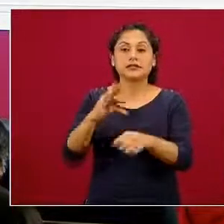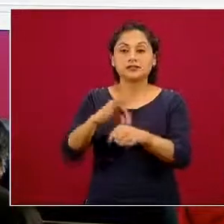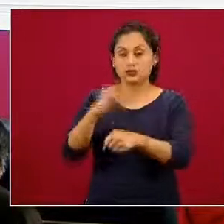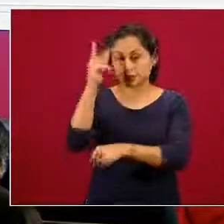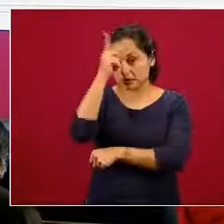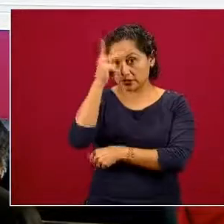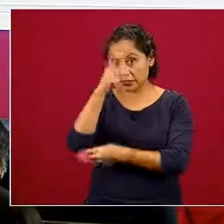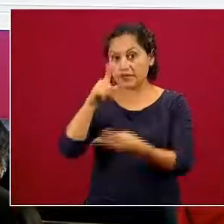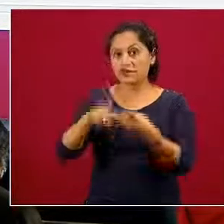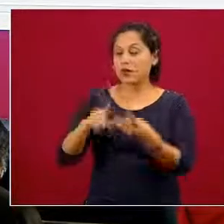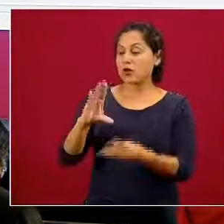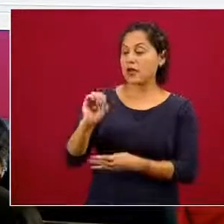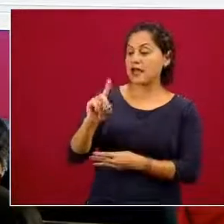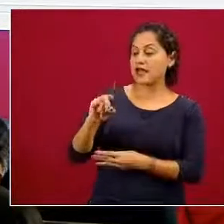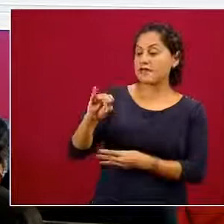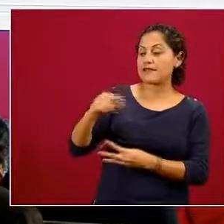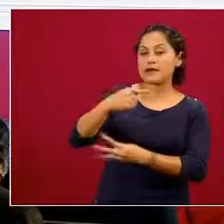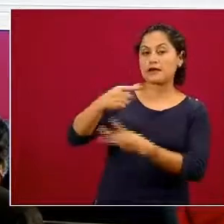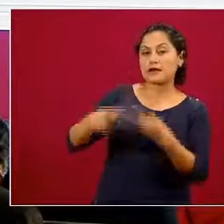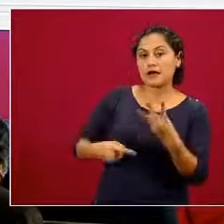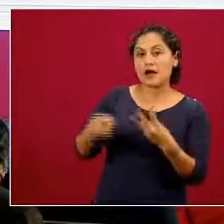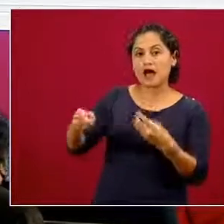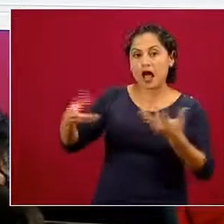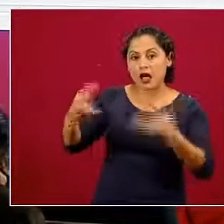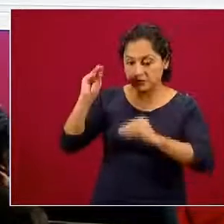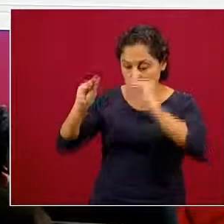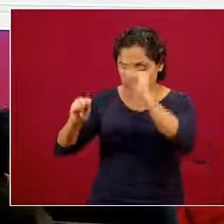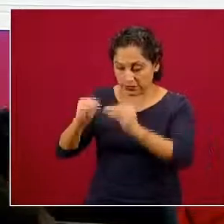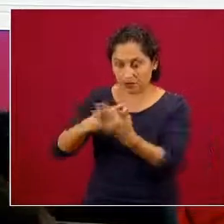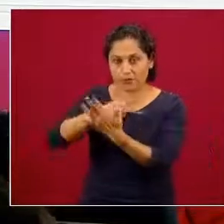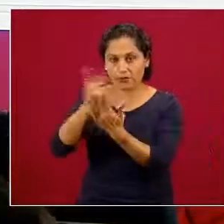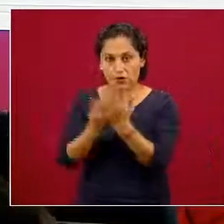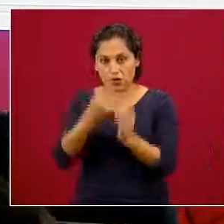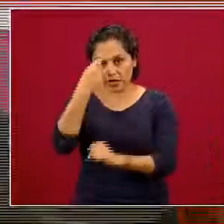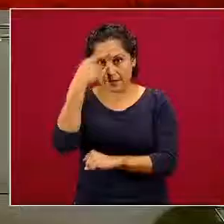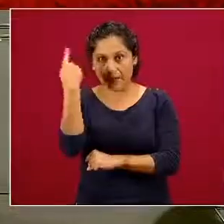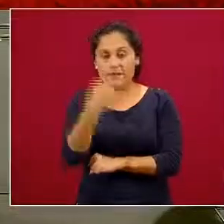desarrollar un programa nacional para la prevención del suicidio.